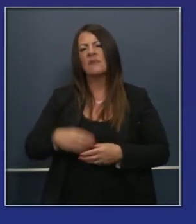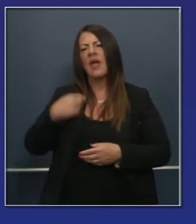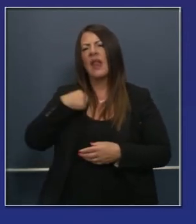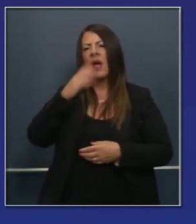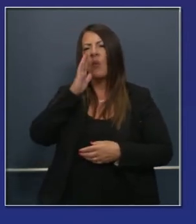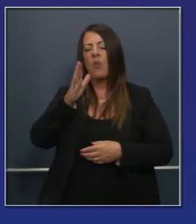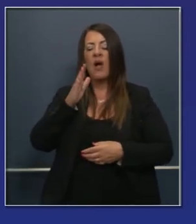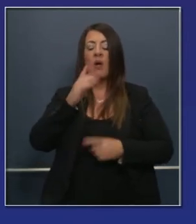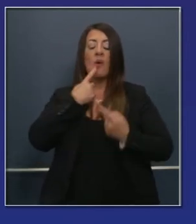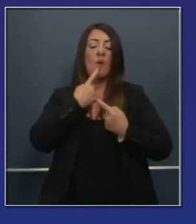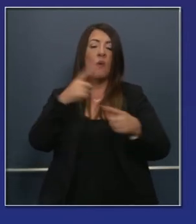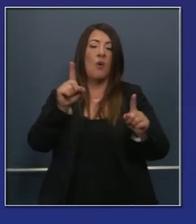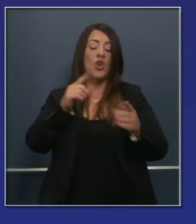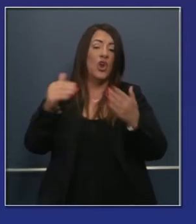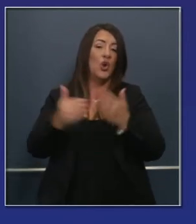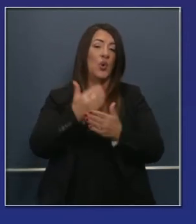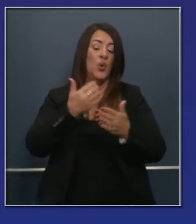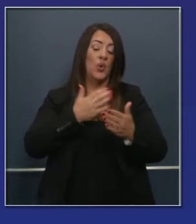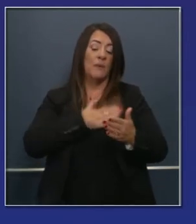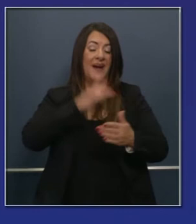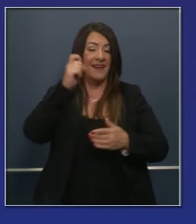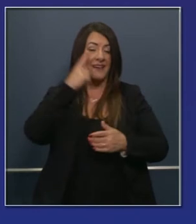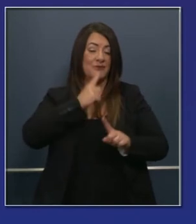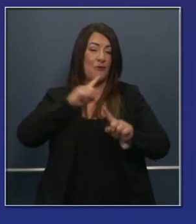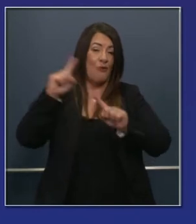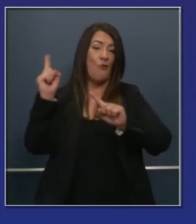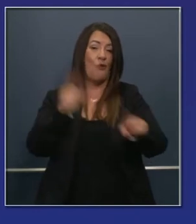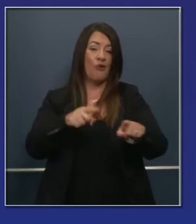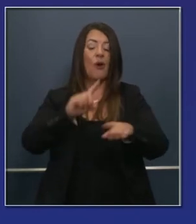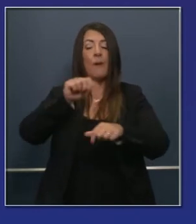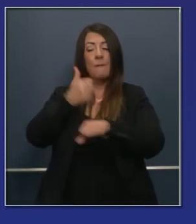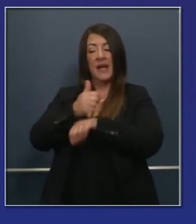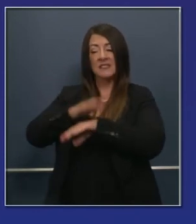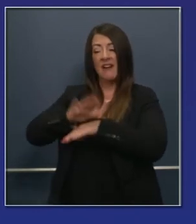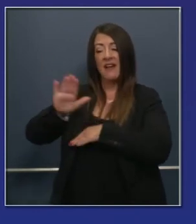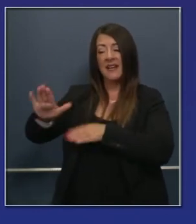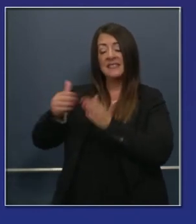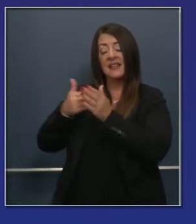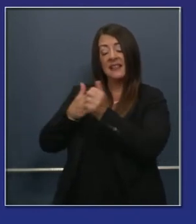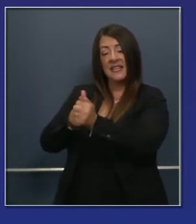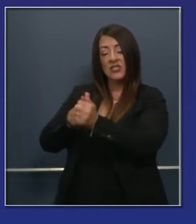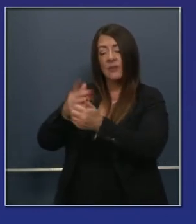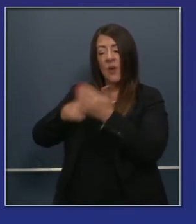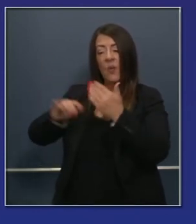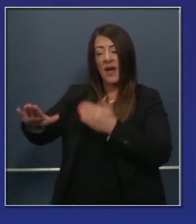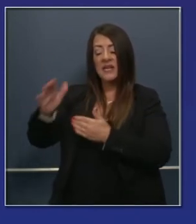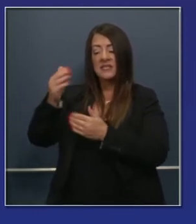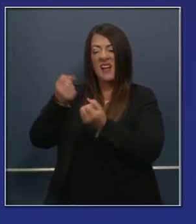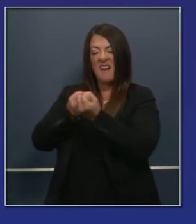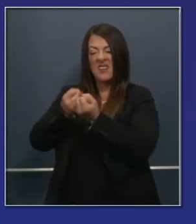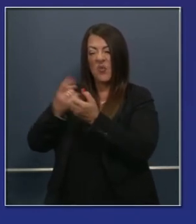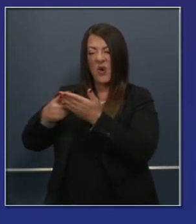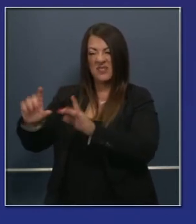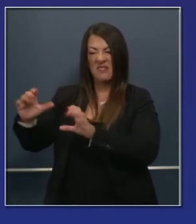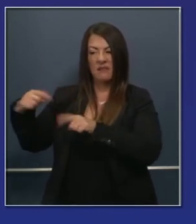acerca de nuestra orden ejecutiva que publicaremos hoy de acuerdo a su trabajo y a su liderazgo. Tom Steyer.